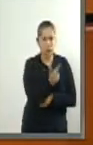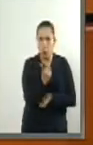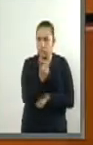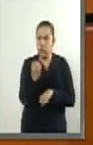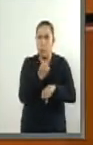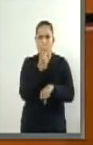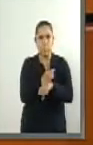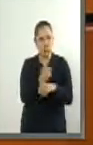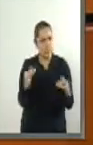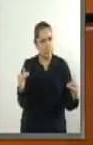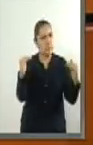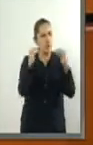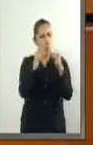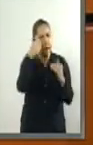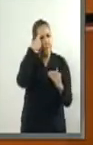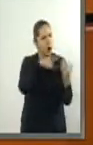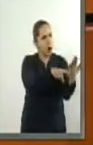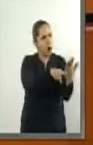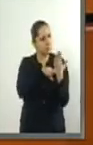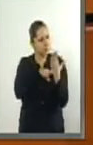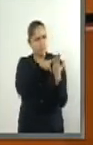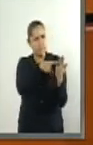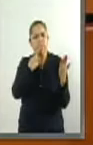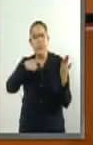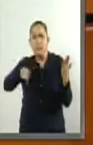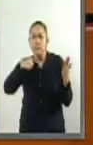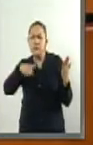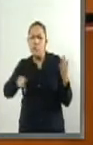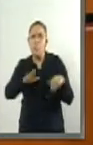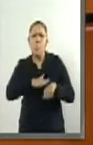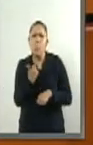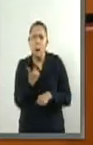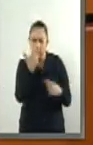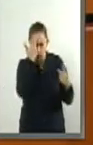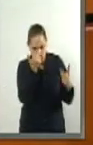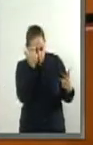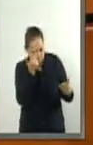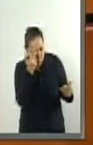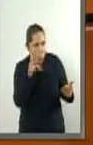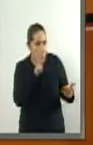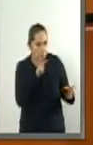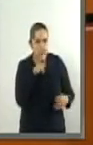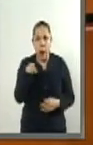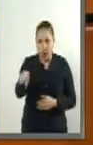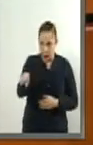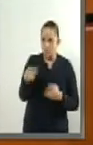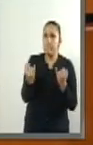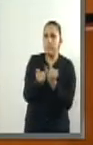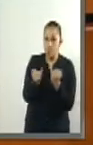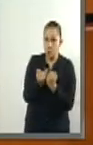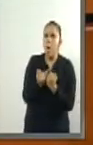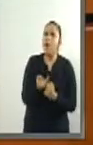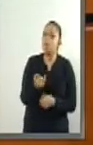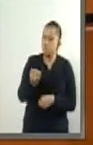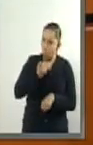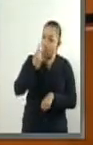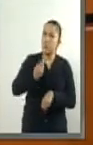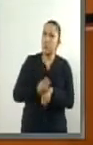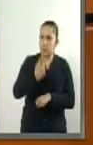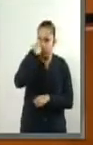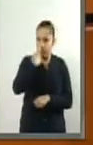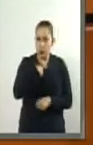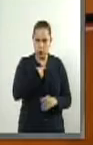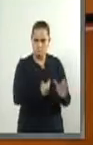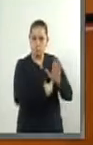a la contraparte y que el juez haga todo lo posible para que ambos litigantes mantengan